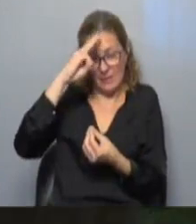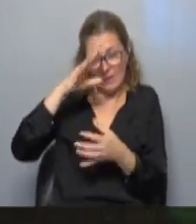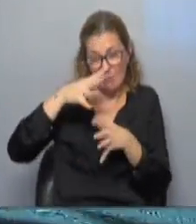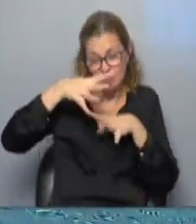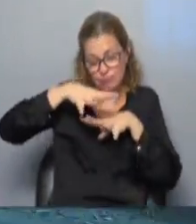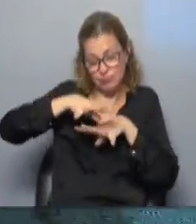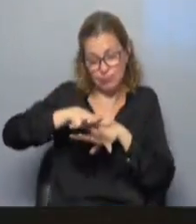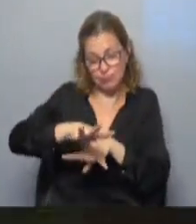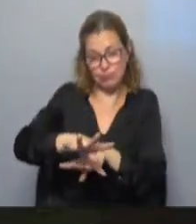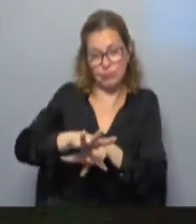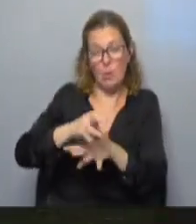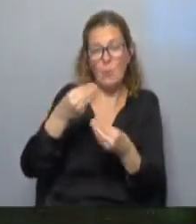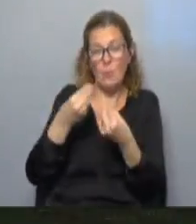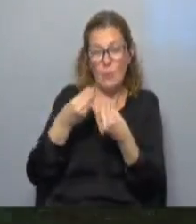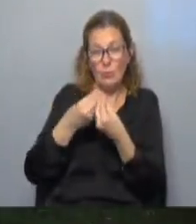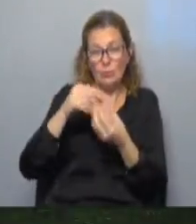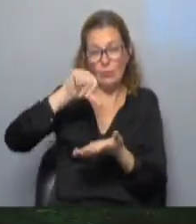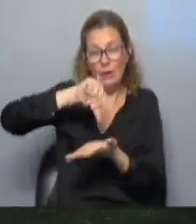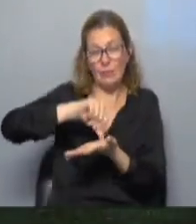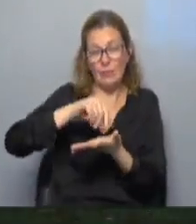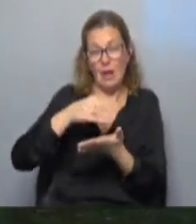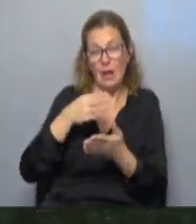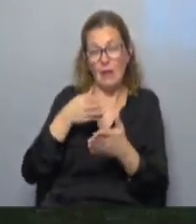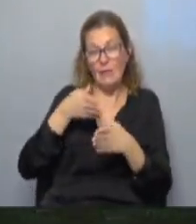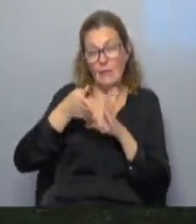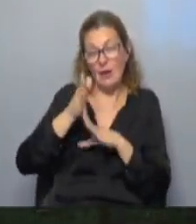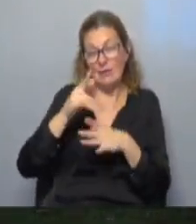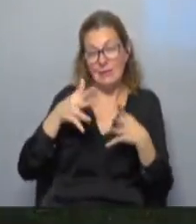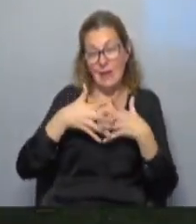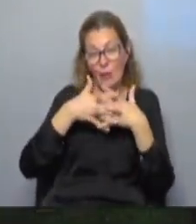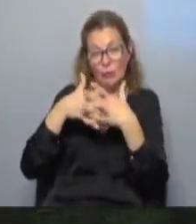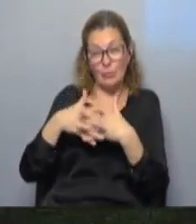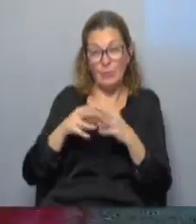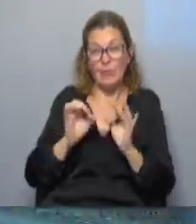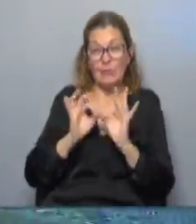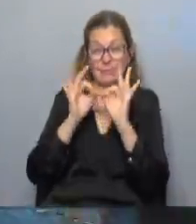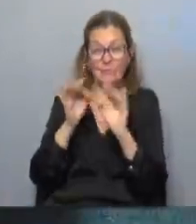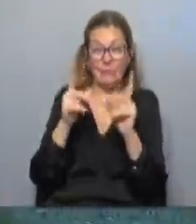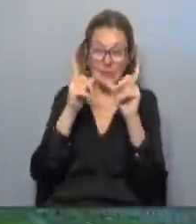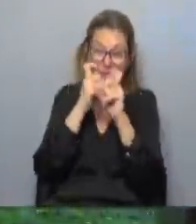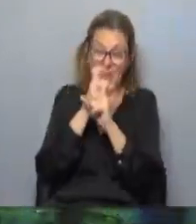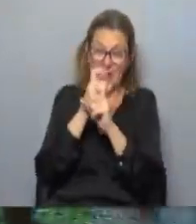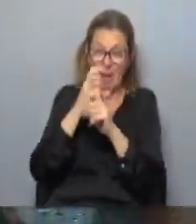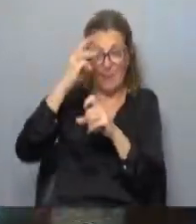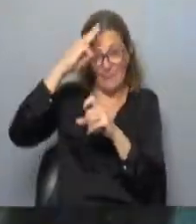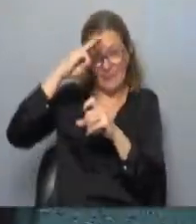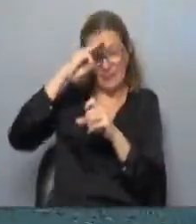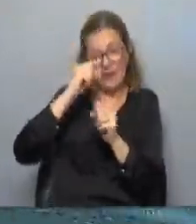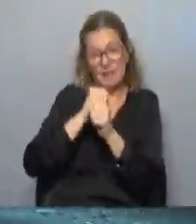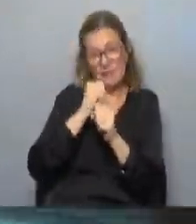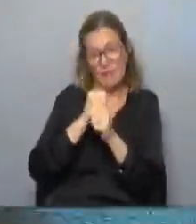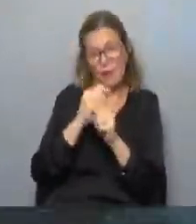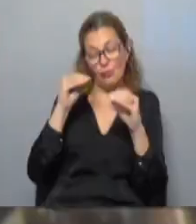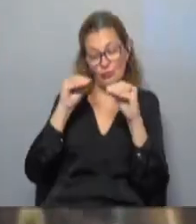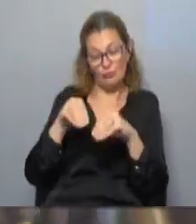caravanas desde esa ciudad hacia Estados Unidos pero muy difícilmente lleguen y le toca a México hacer el trabajo sucio